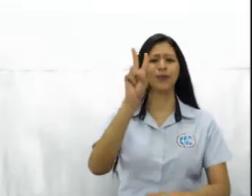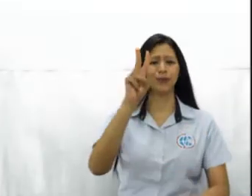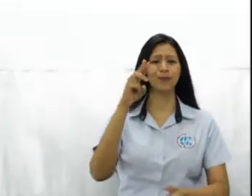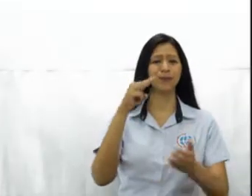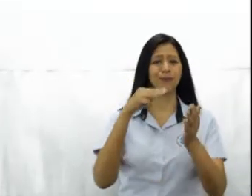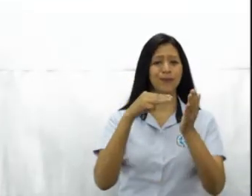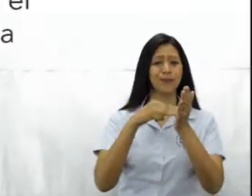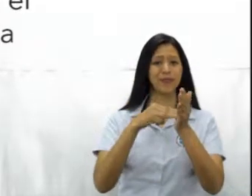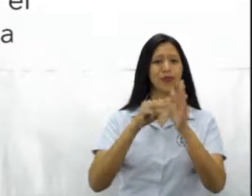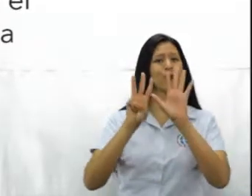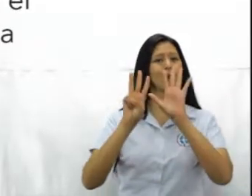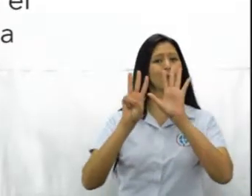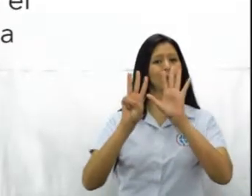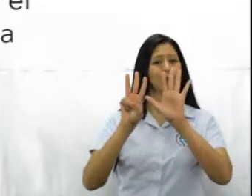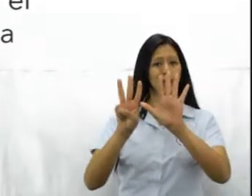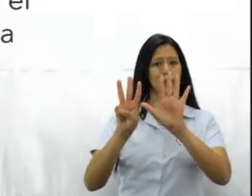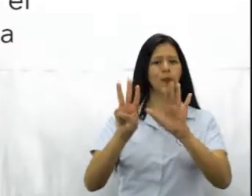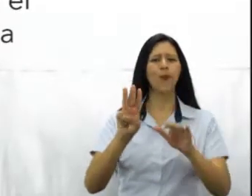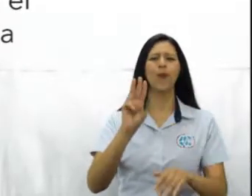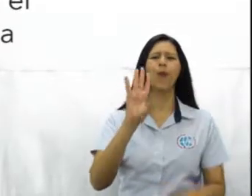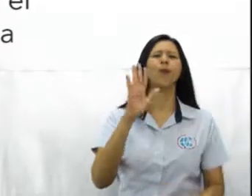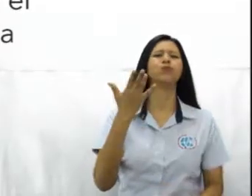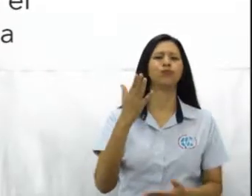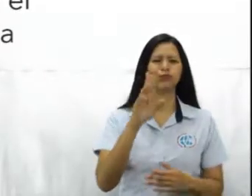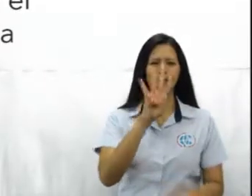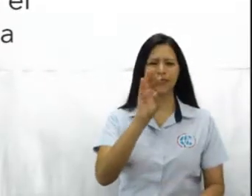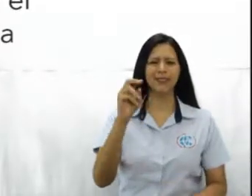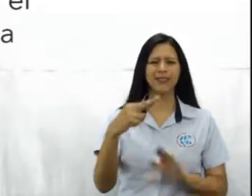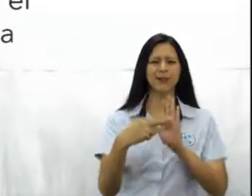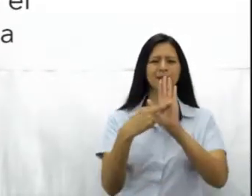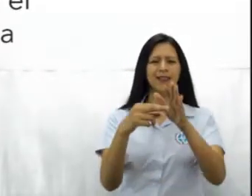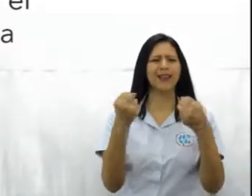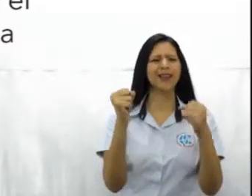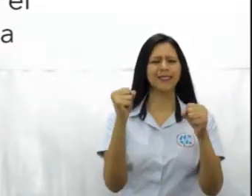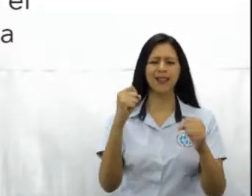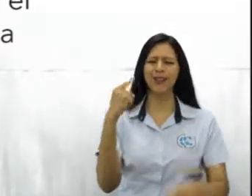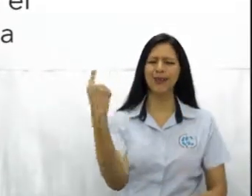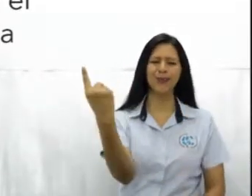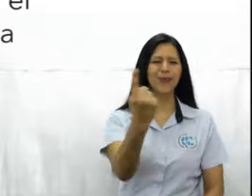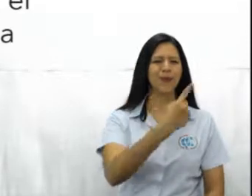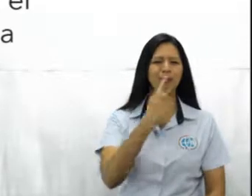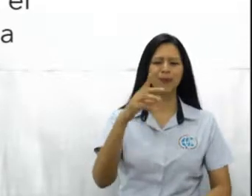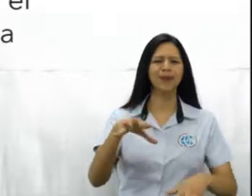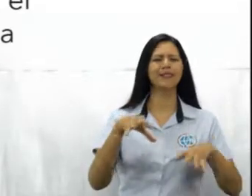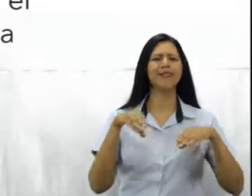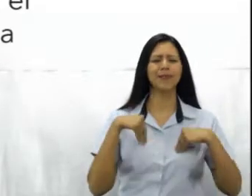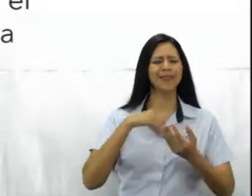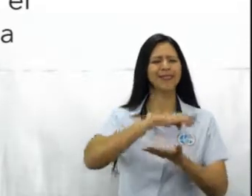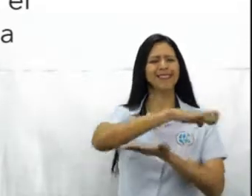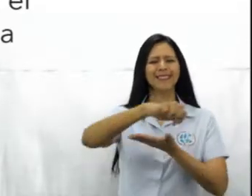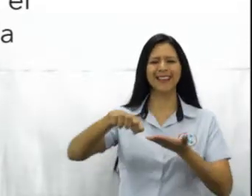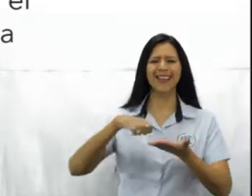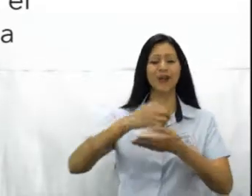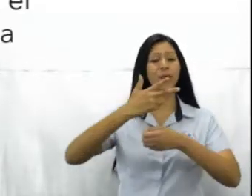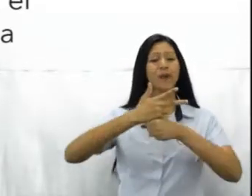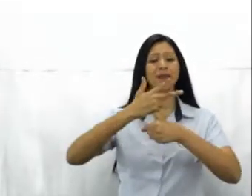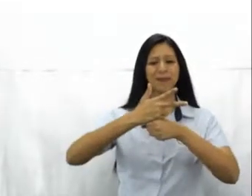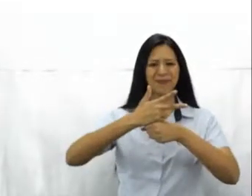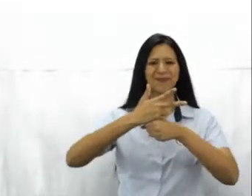2008, 43 recomendaciones le fueron hechas al Estado de Guatemala y todas fueron aceptadas por el Estado.